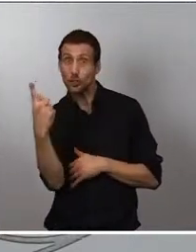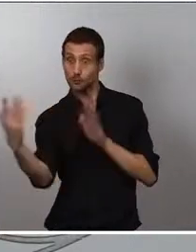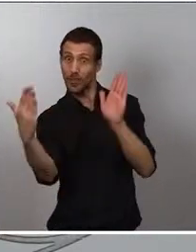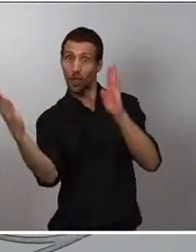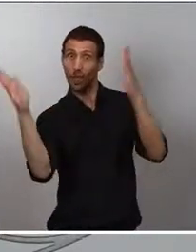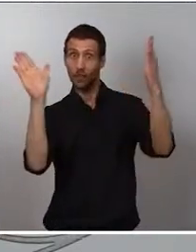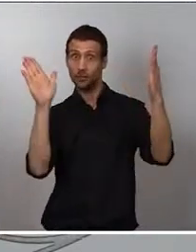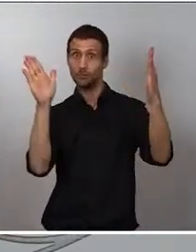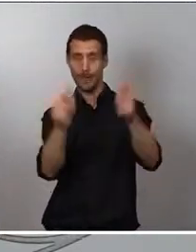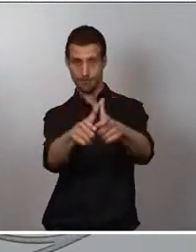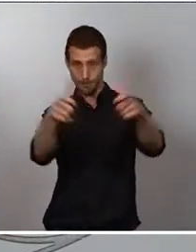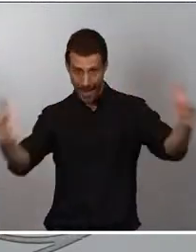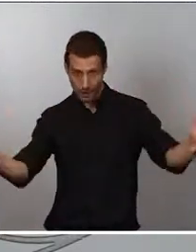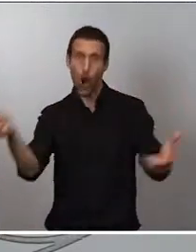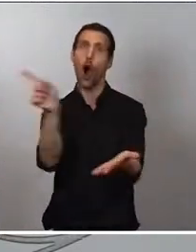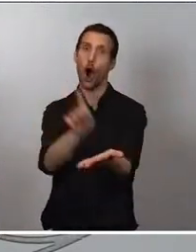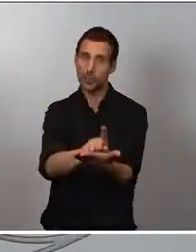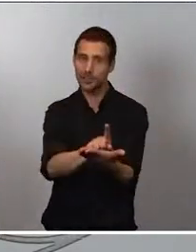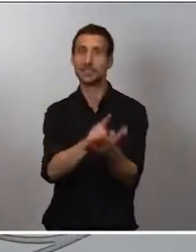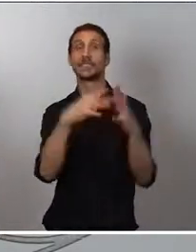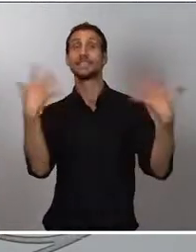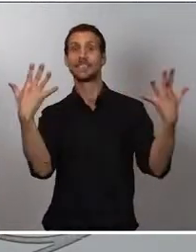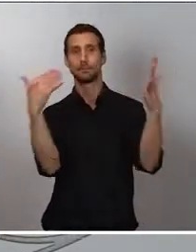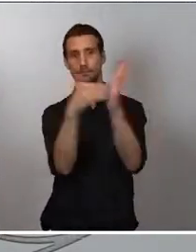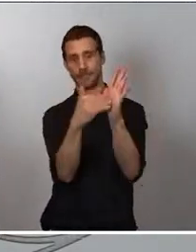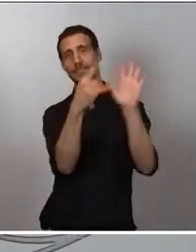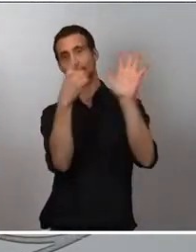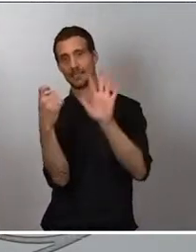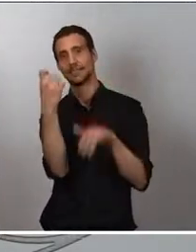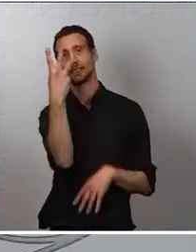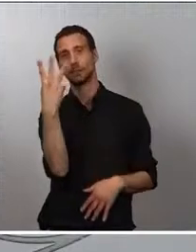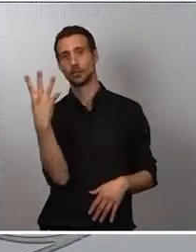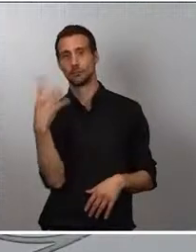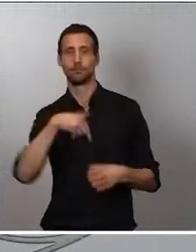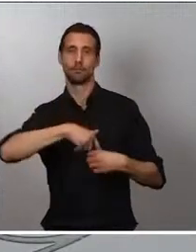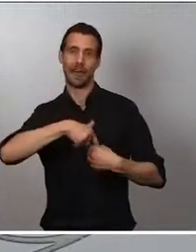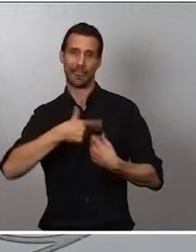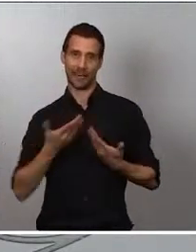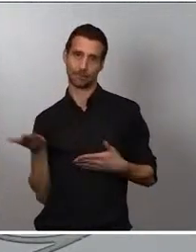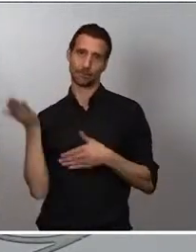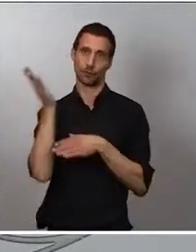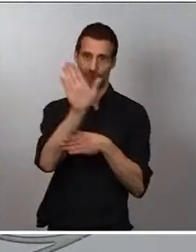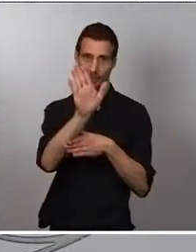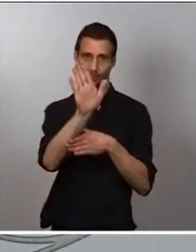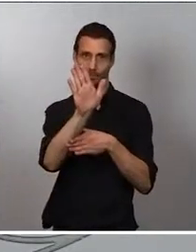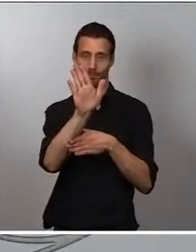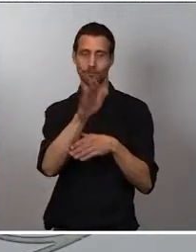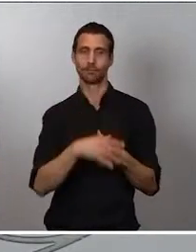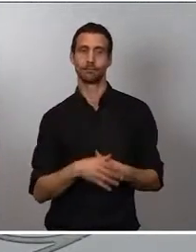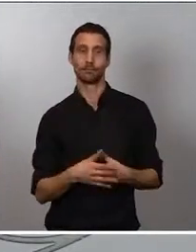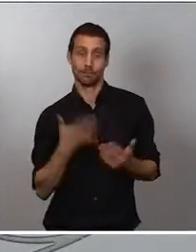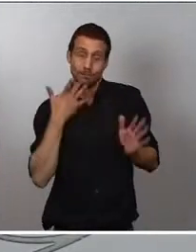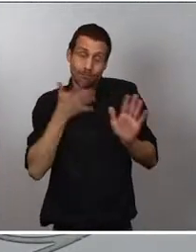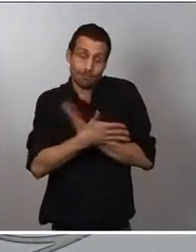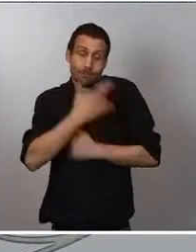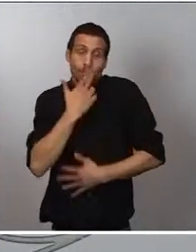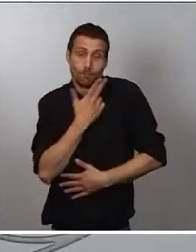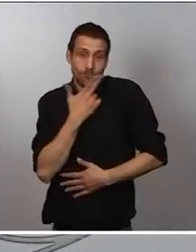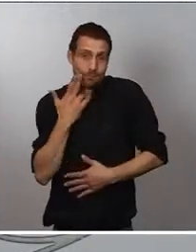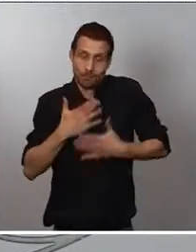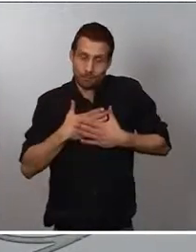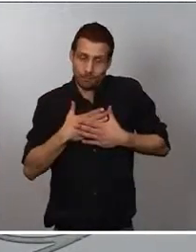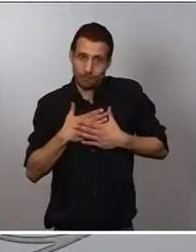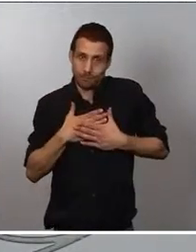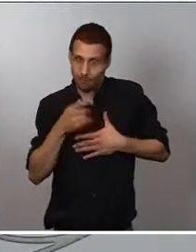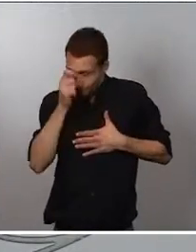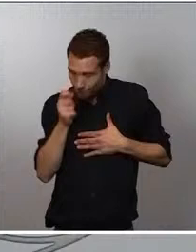a 10.634 plazas. Tiene que ver con el compromiso de este gobierno con los MIR, compromiso